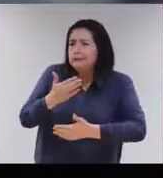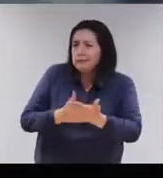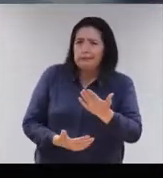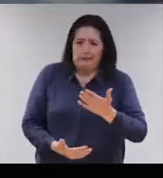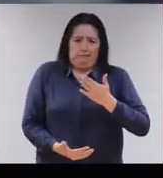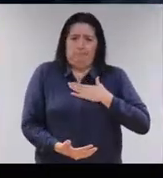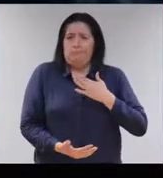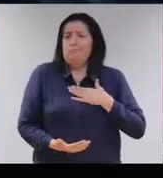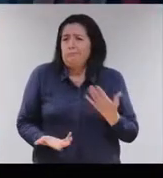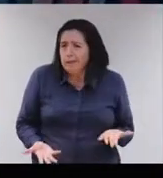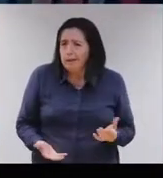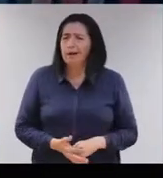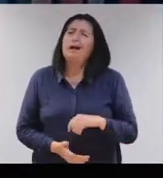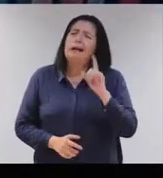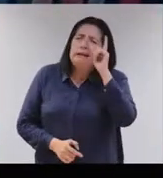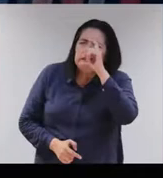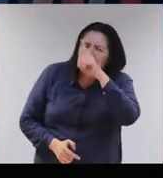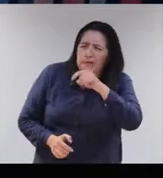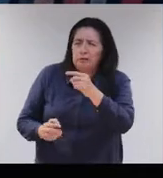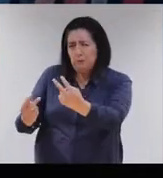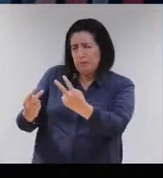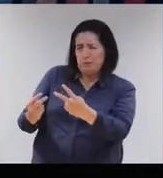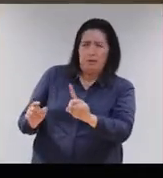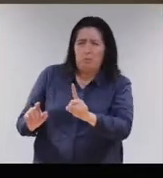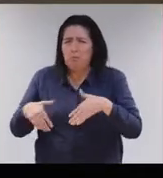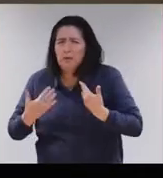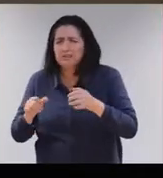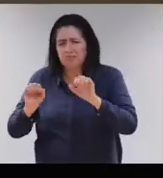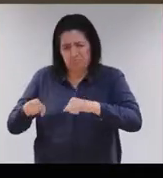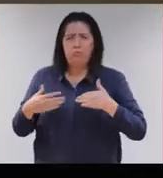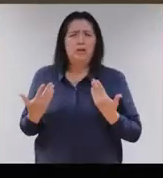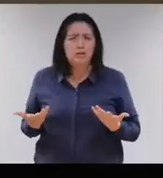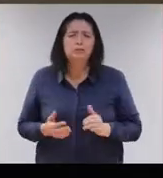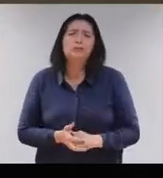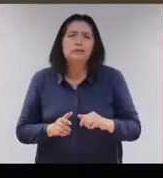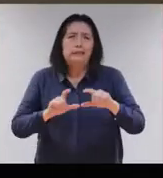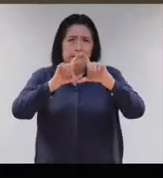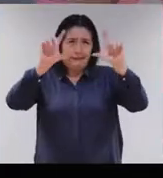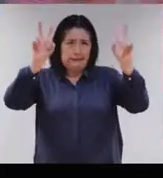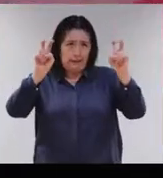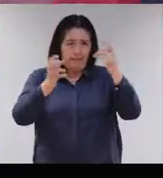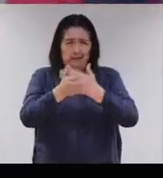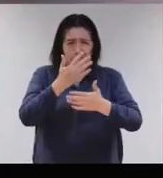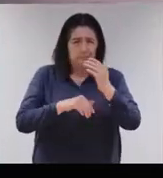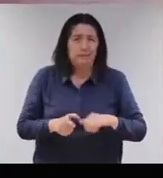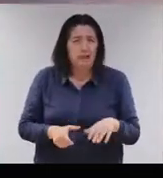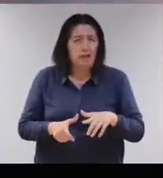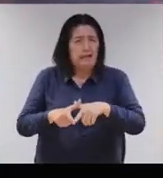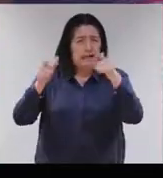discapacidad es mía. Que la dificultad no sea más tuya que mía. La discapacidad más grande...